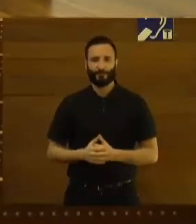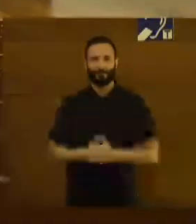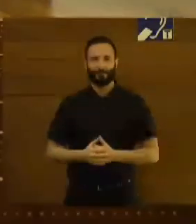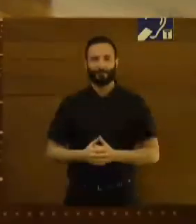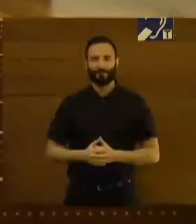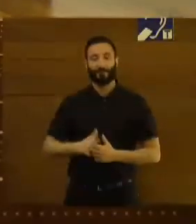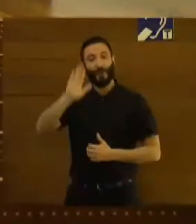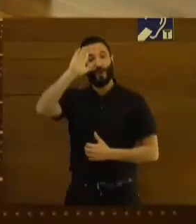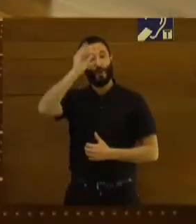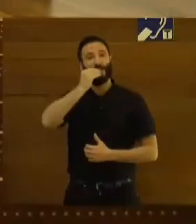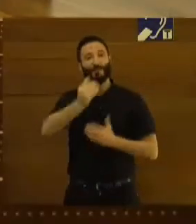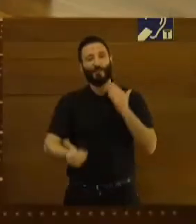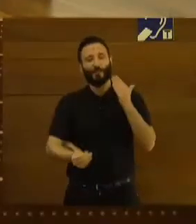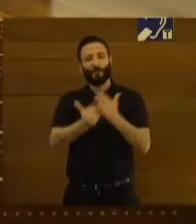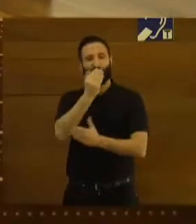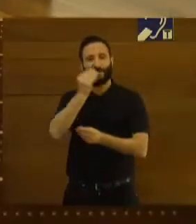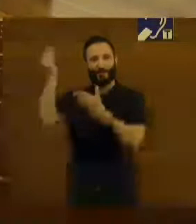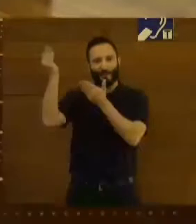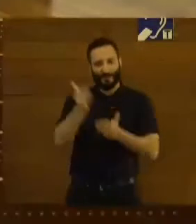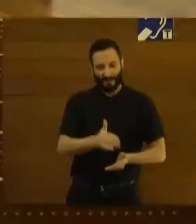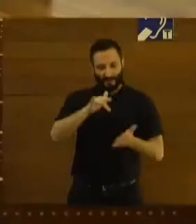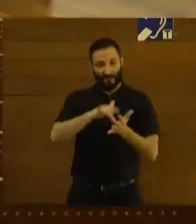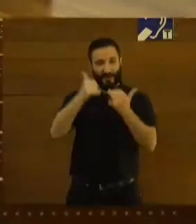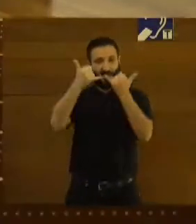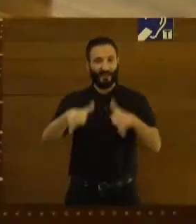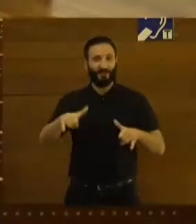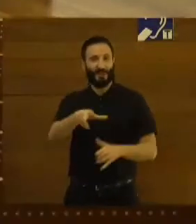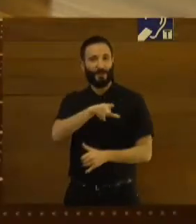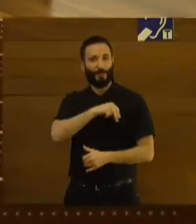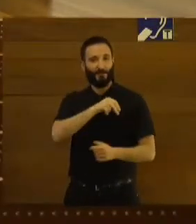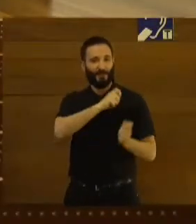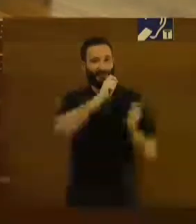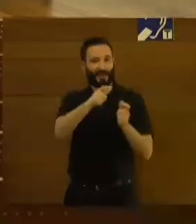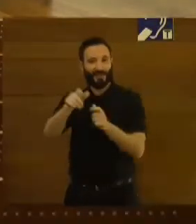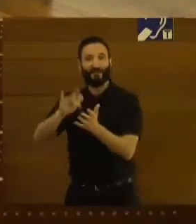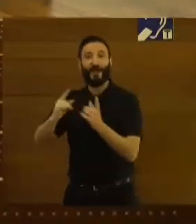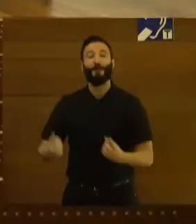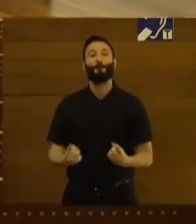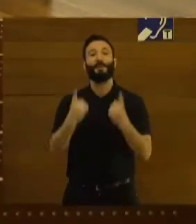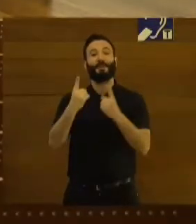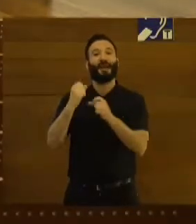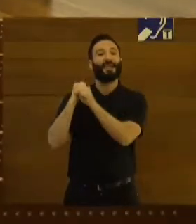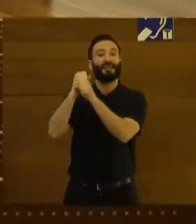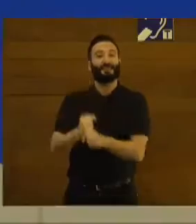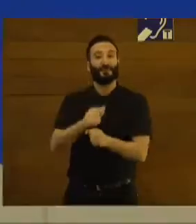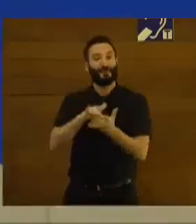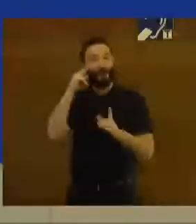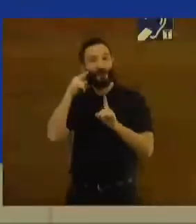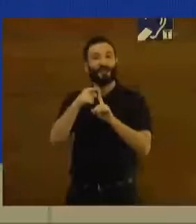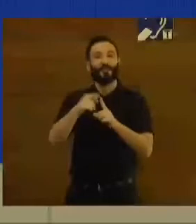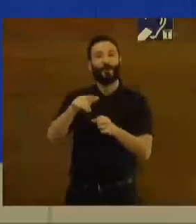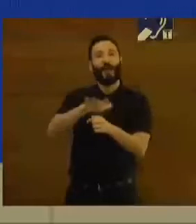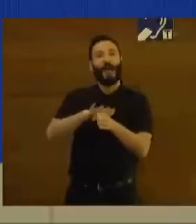Muy buenos días. Bienvenidos a la ceremonia de entrega de premios de la primera edición del premio a la mejor iniciativa social